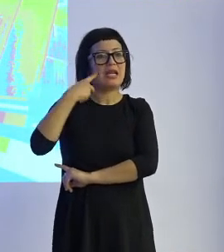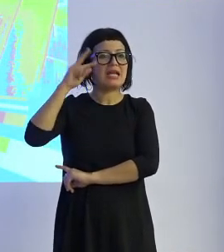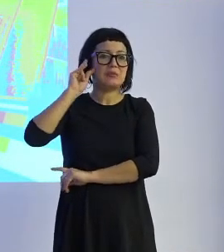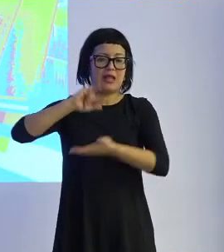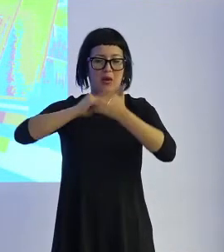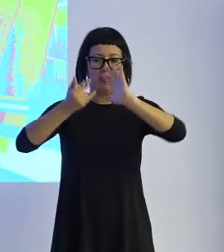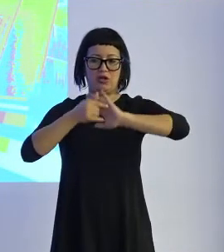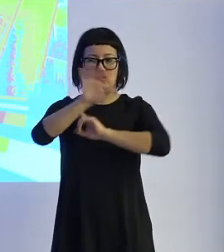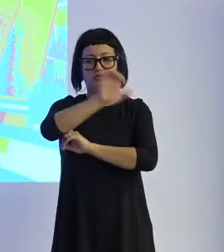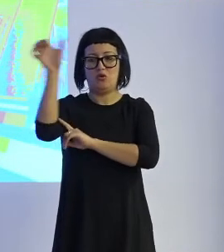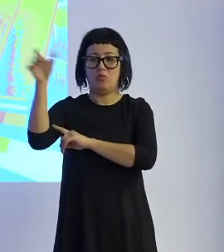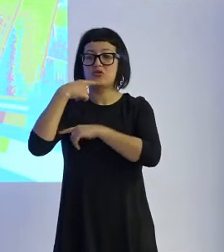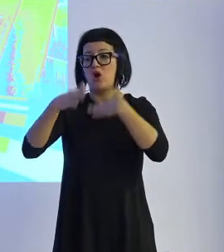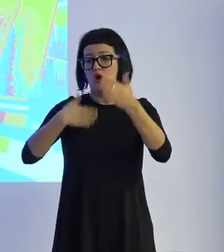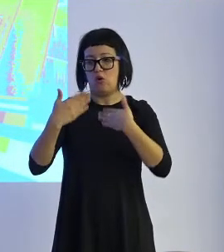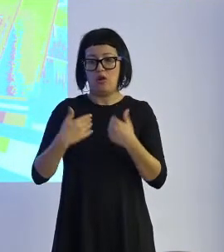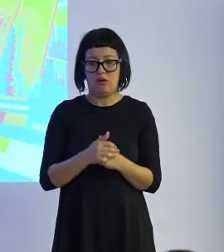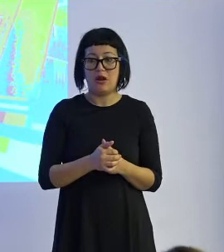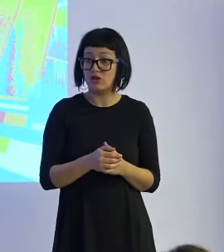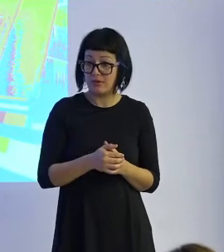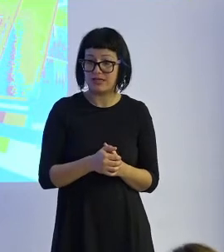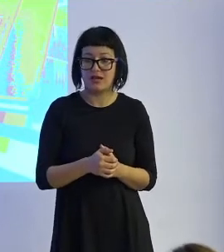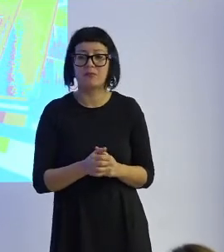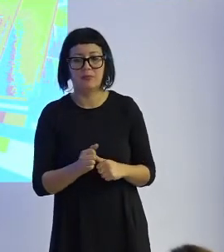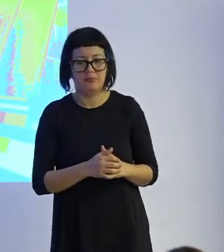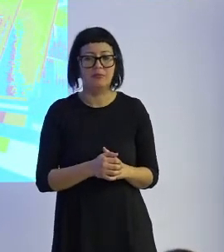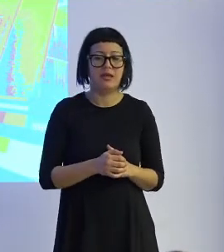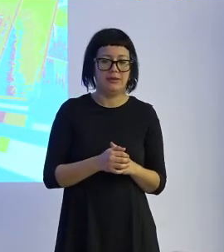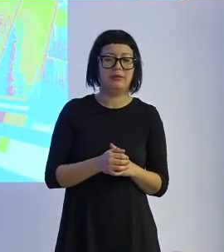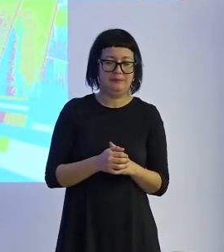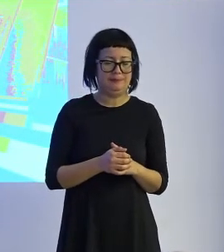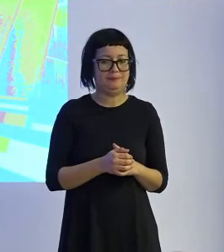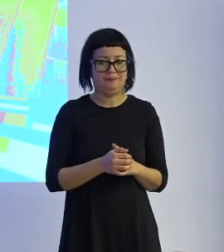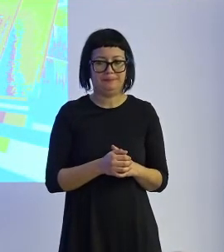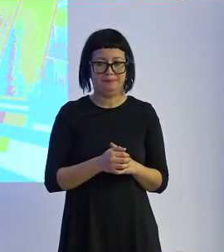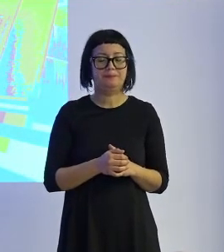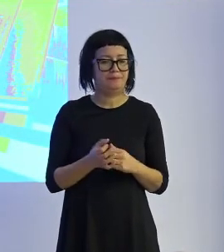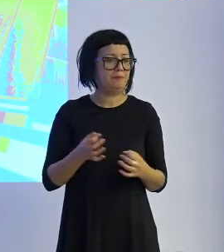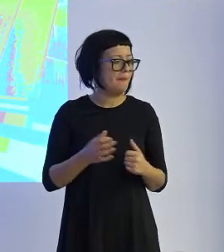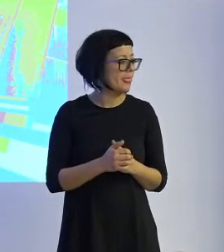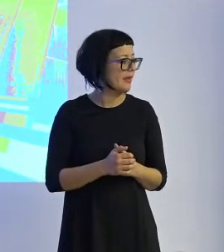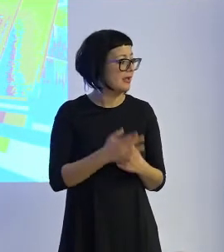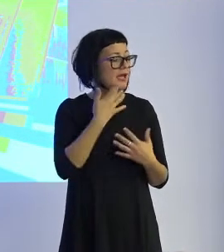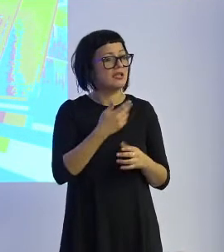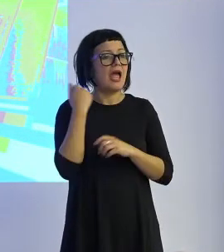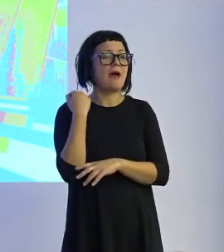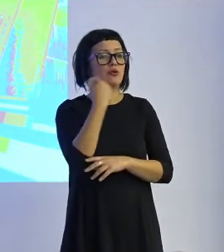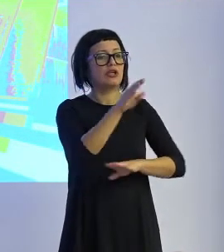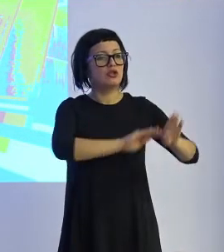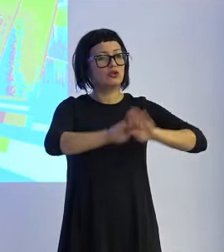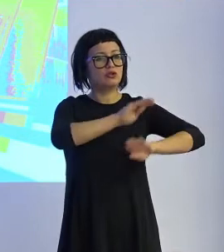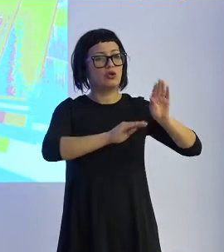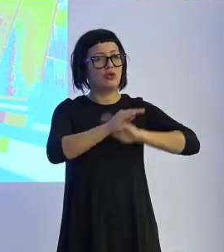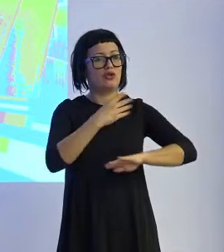europeos dentro de la movilidad empresarial más de 11 años en sector de nuevas tecnologías de la información aportando soluciones